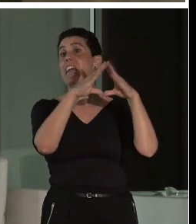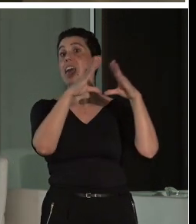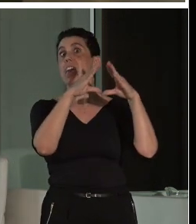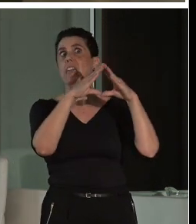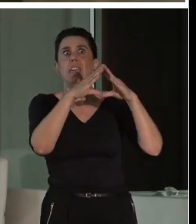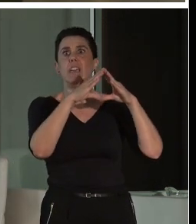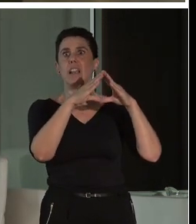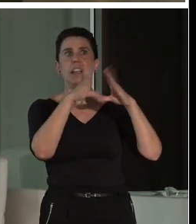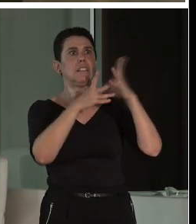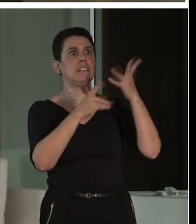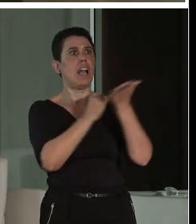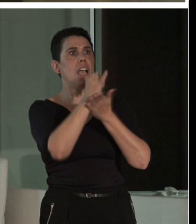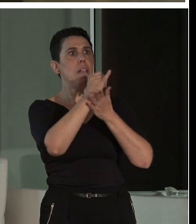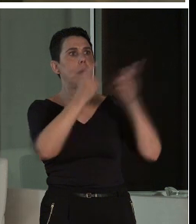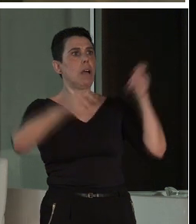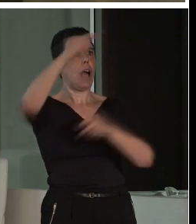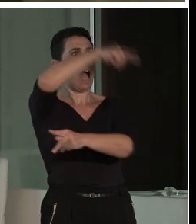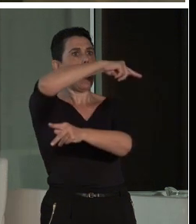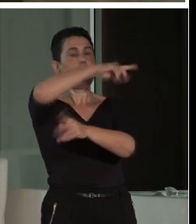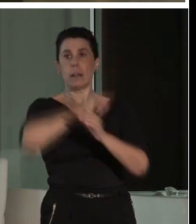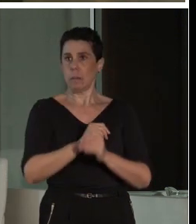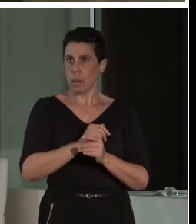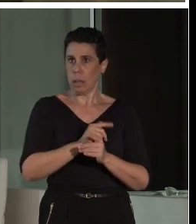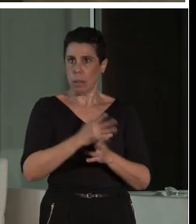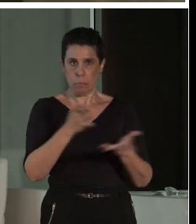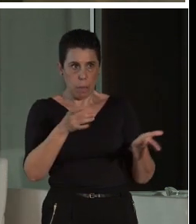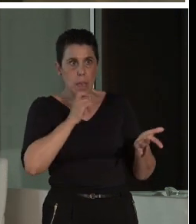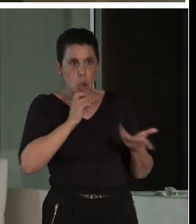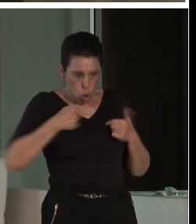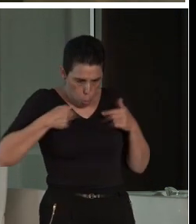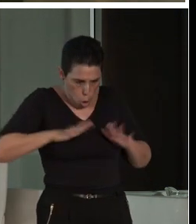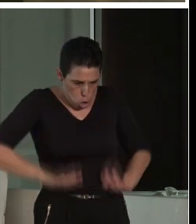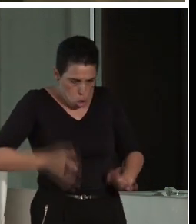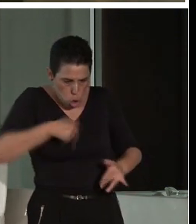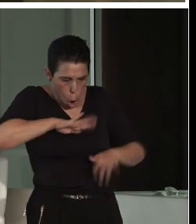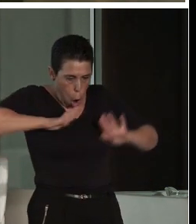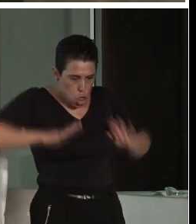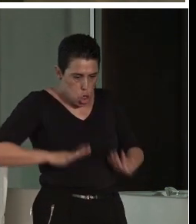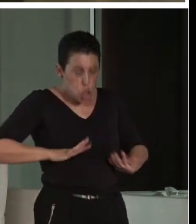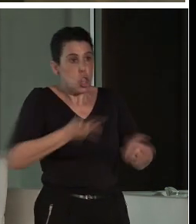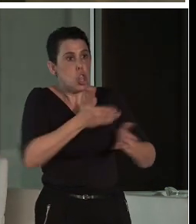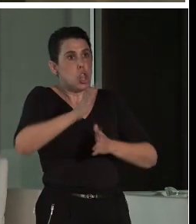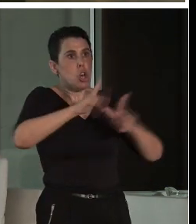la cartela está al revés? Pero ponmelo de acuerdo al flujo de circulación, ¿no?